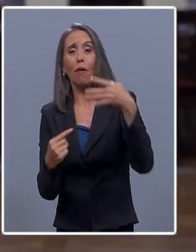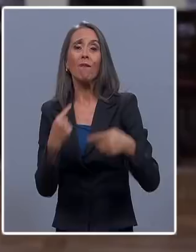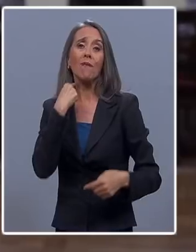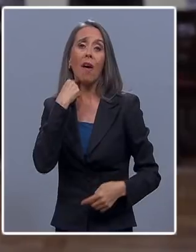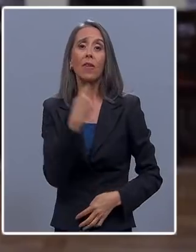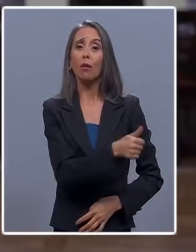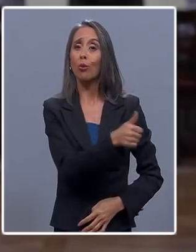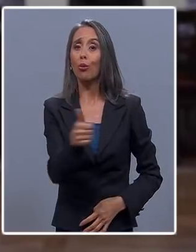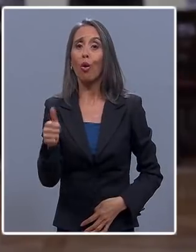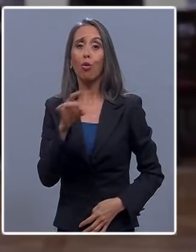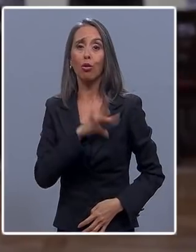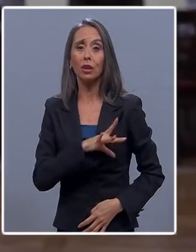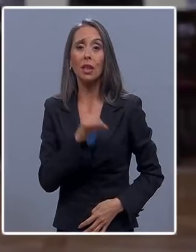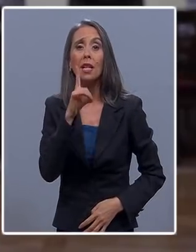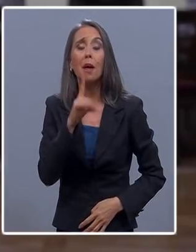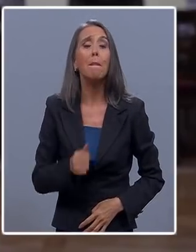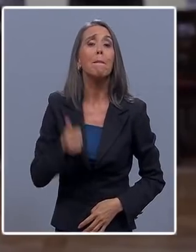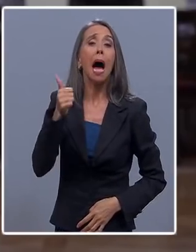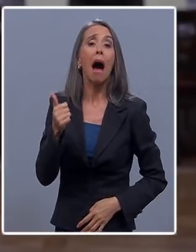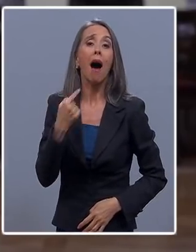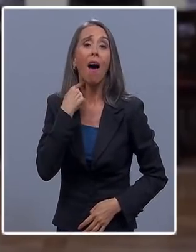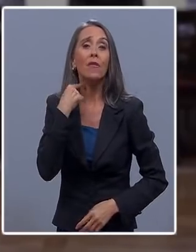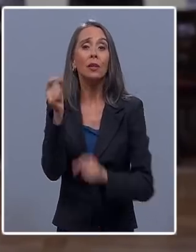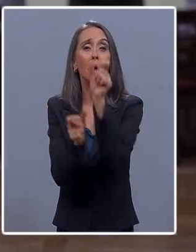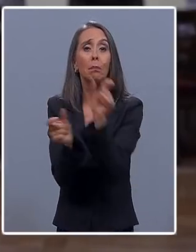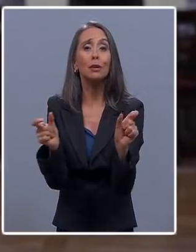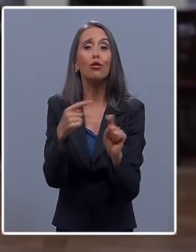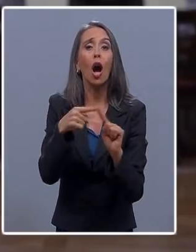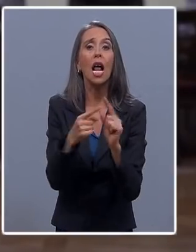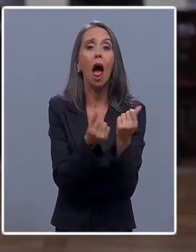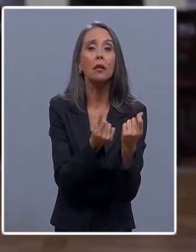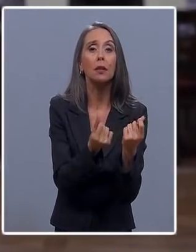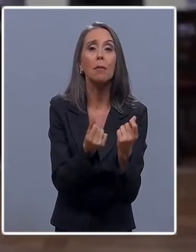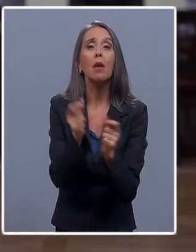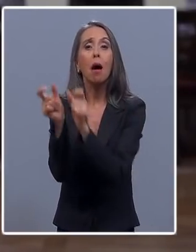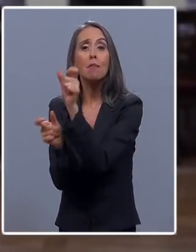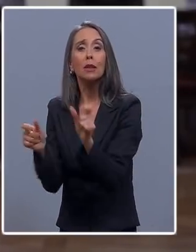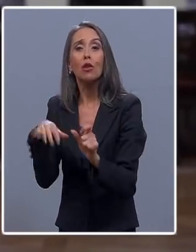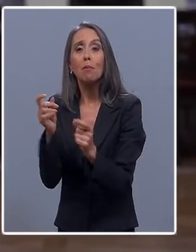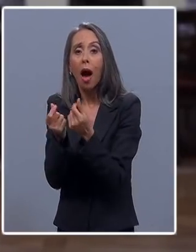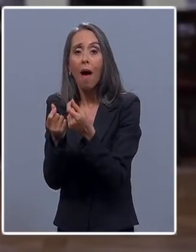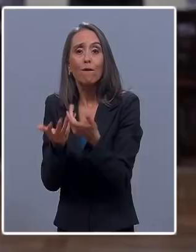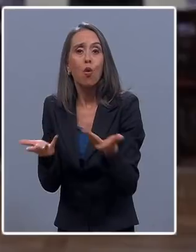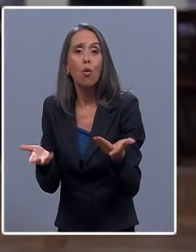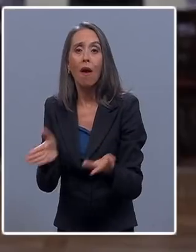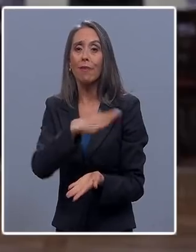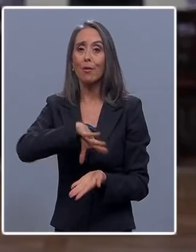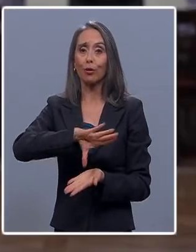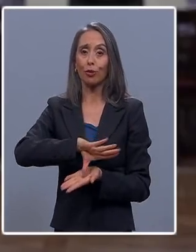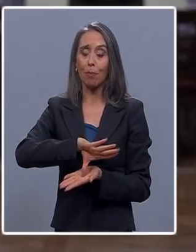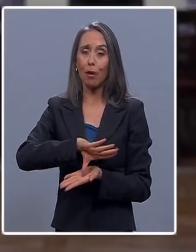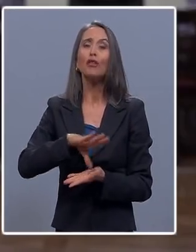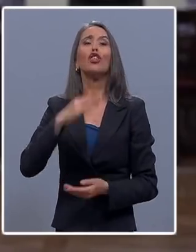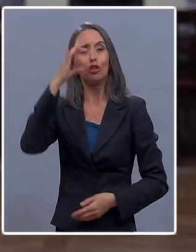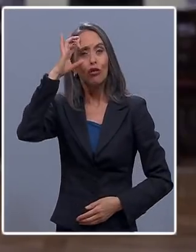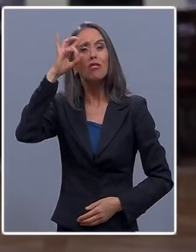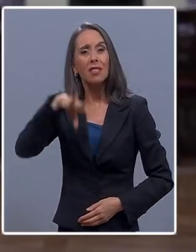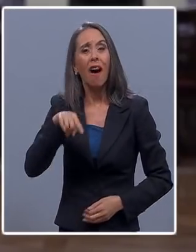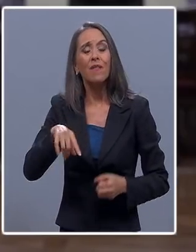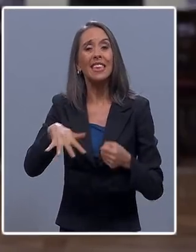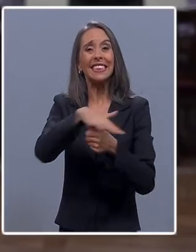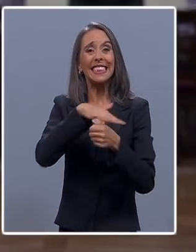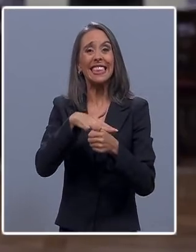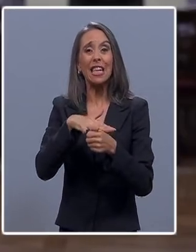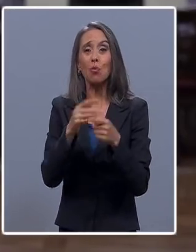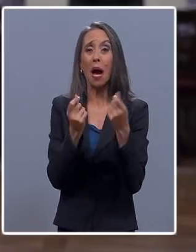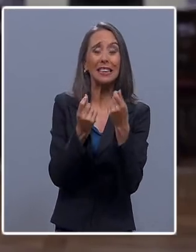los chilenos pero muy especialmente a la clase media y a los sectores más vulnerables de nuestro país. sabemos que estas situaciones